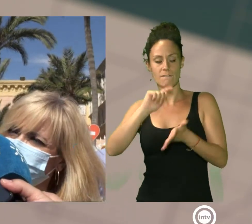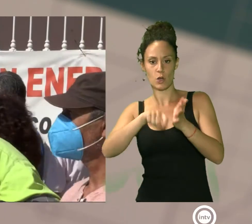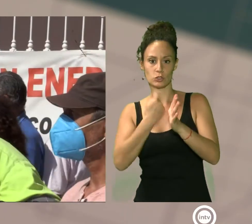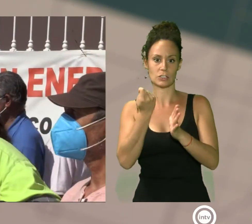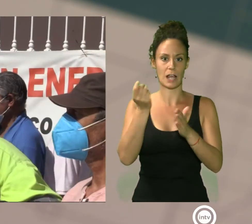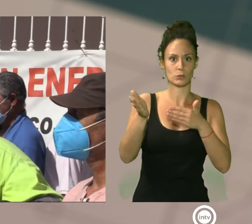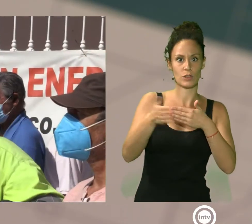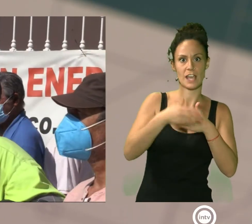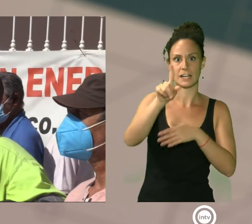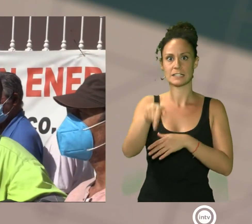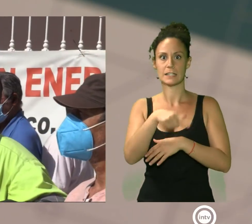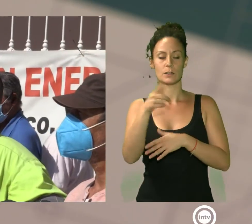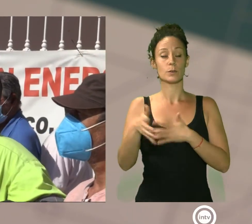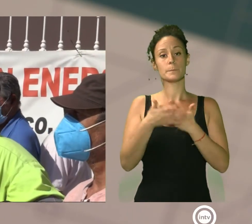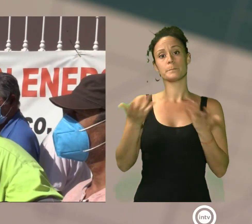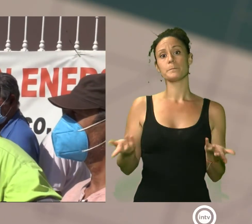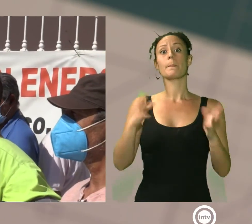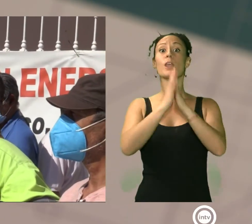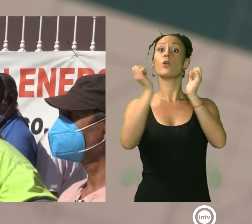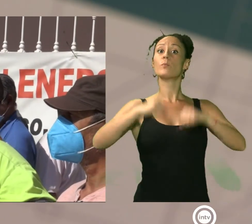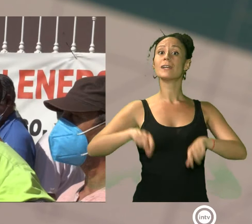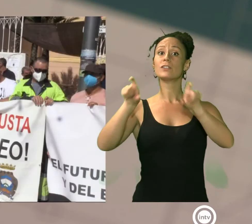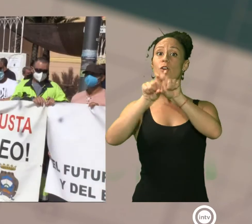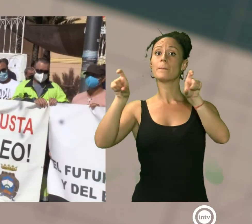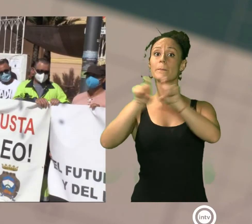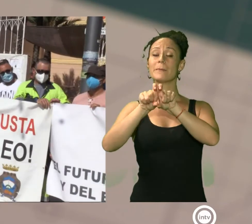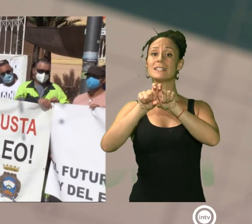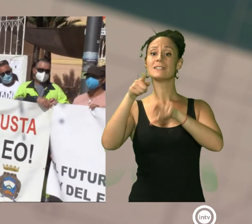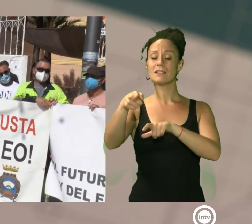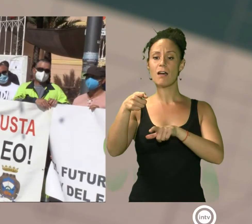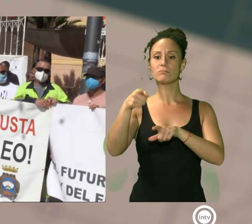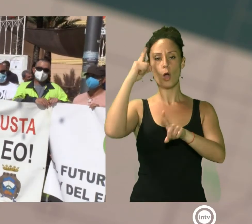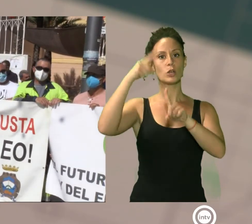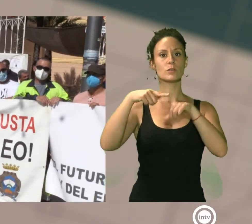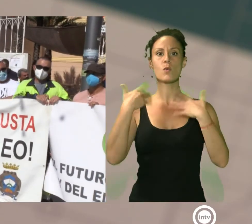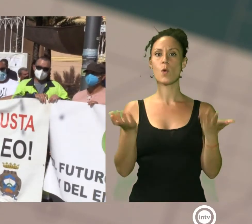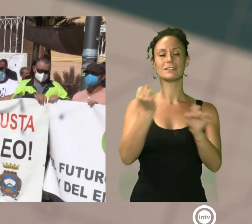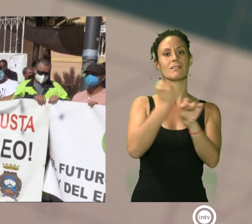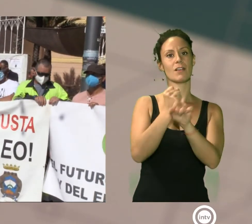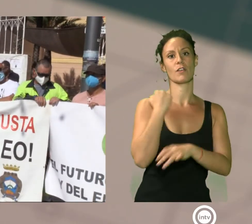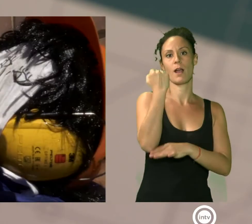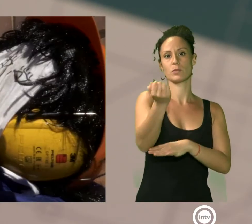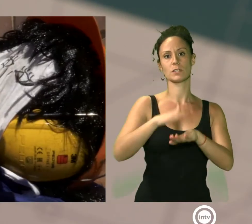se cierra. En definitiva, este convenio con Endesa busca respaldar a los trabajadores para que ninguno se quede fuera.